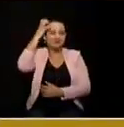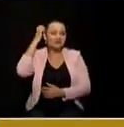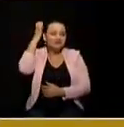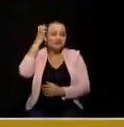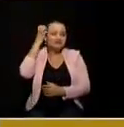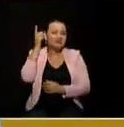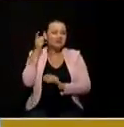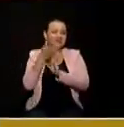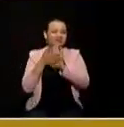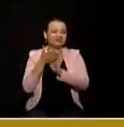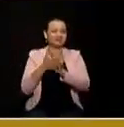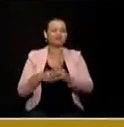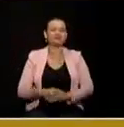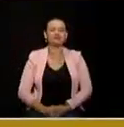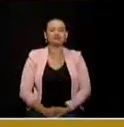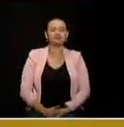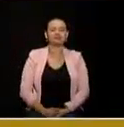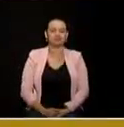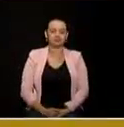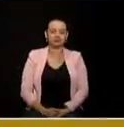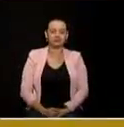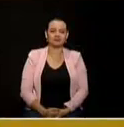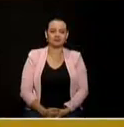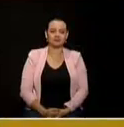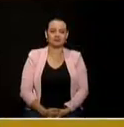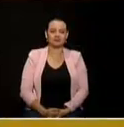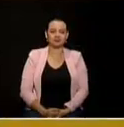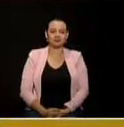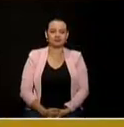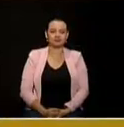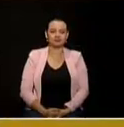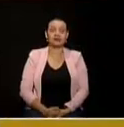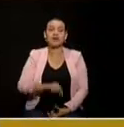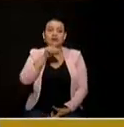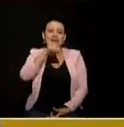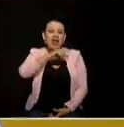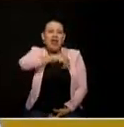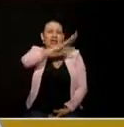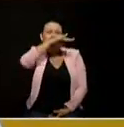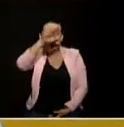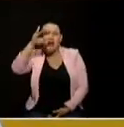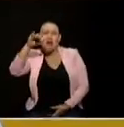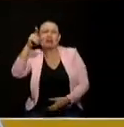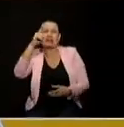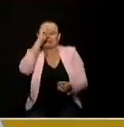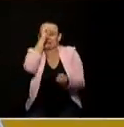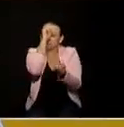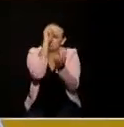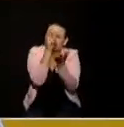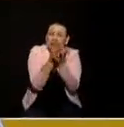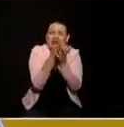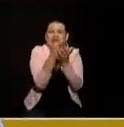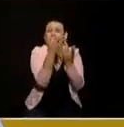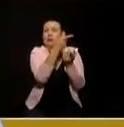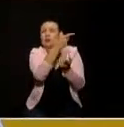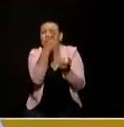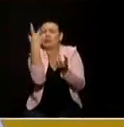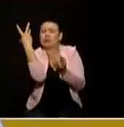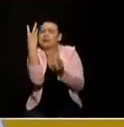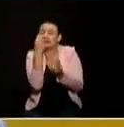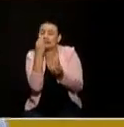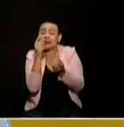un territorio con muchas posibilidades y mucha riqueza pero muy desigual las subregiones